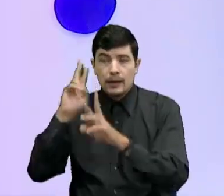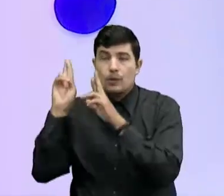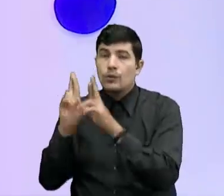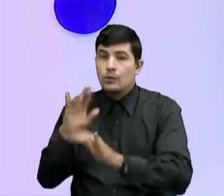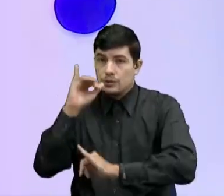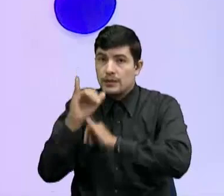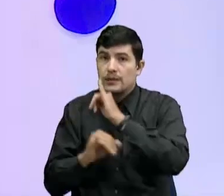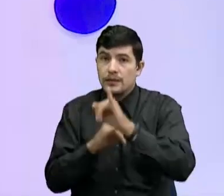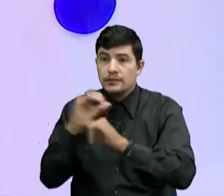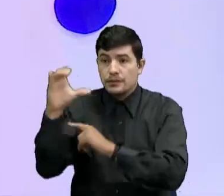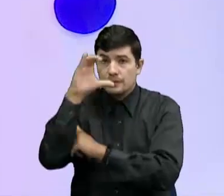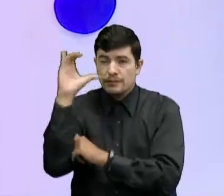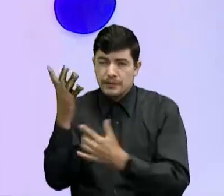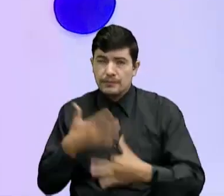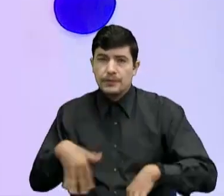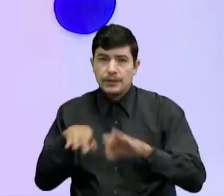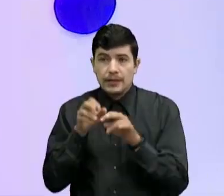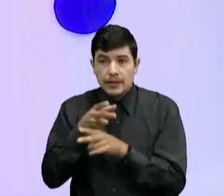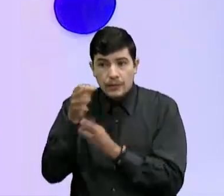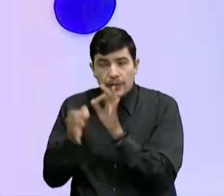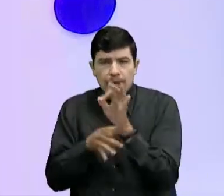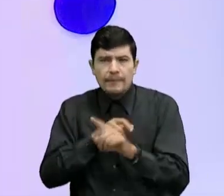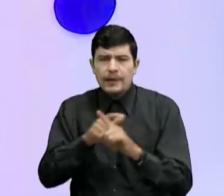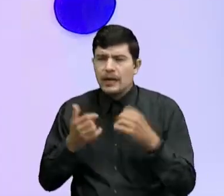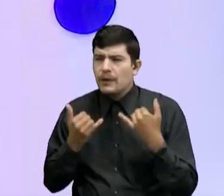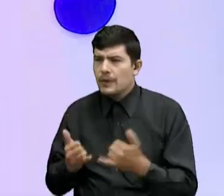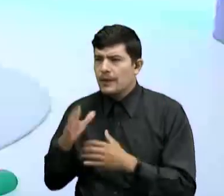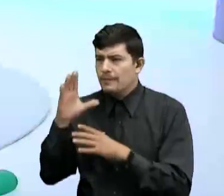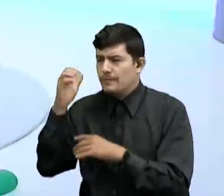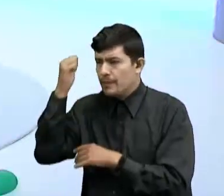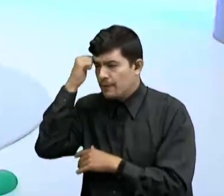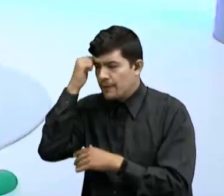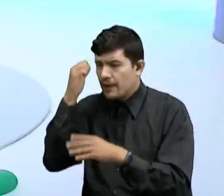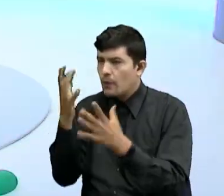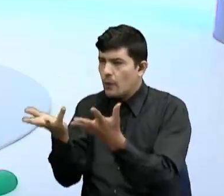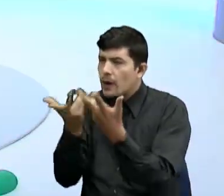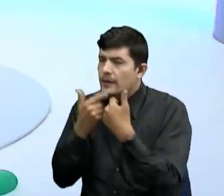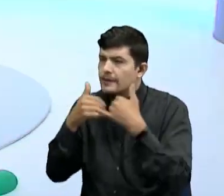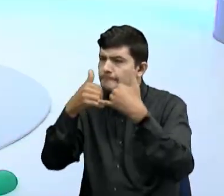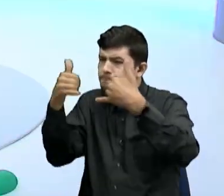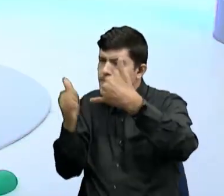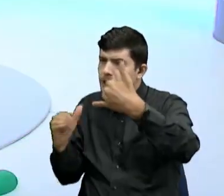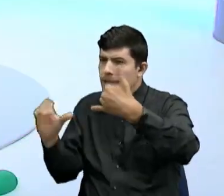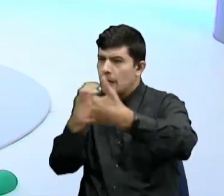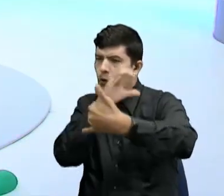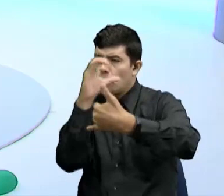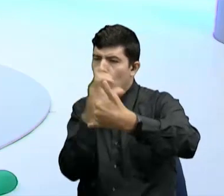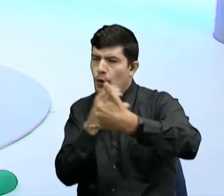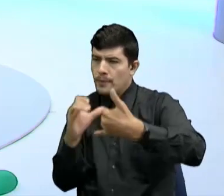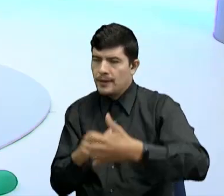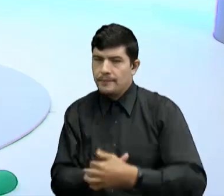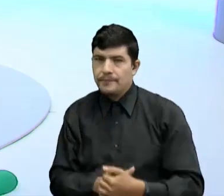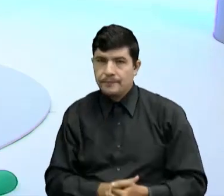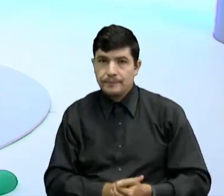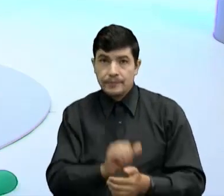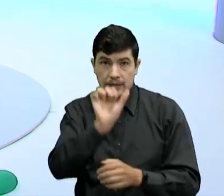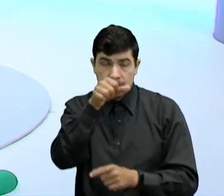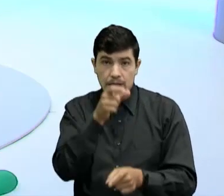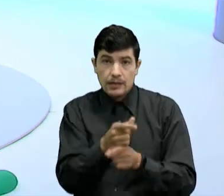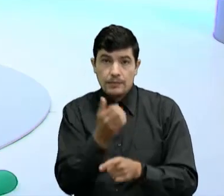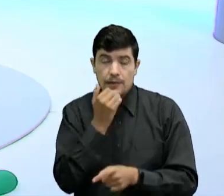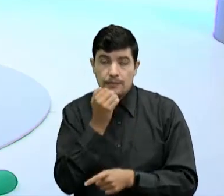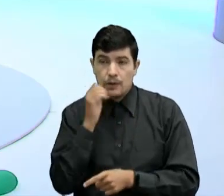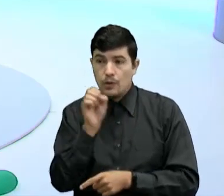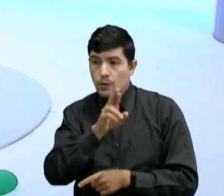internacional Profe Hablemos de De las fronteras Que tiene Colombia Correcto Entonces Si nos ubicamos En sentido Oriente